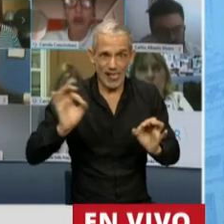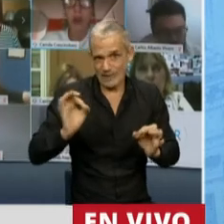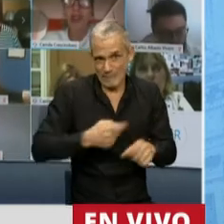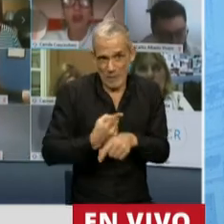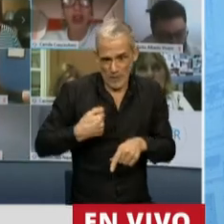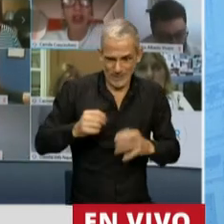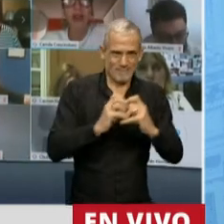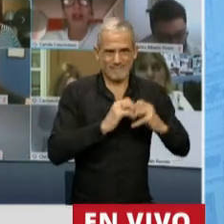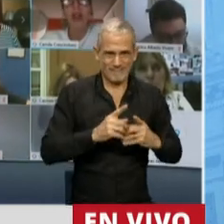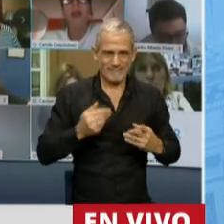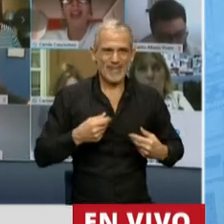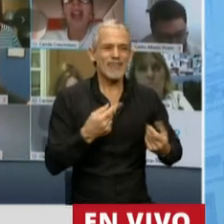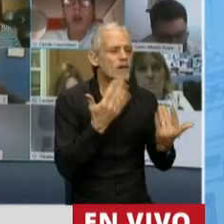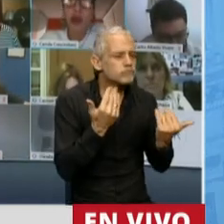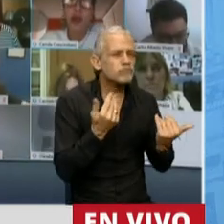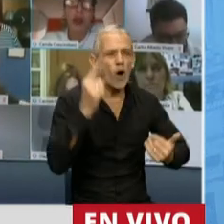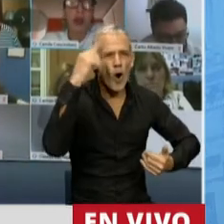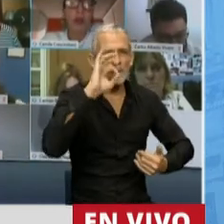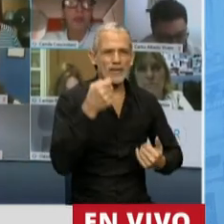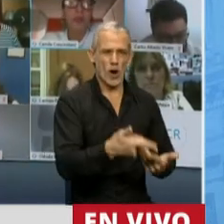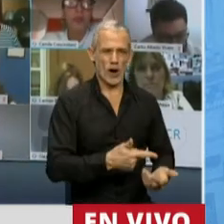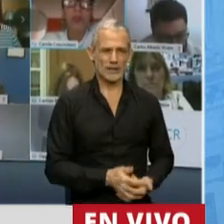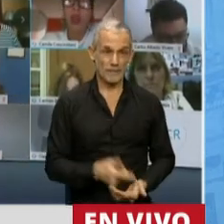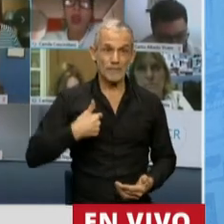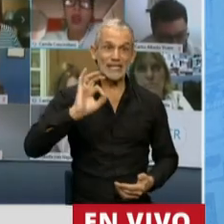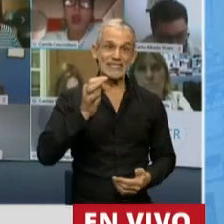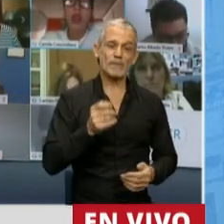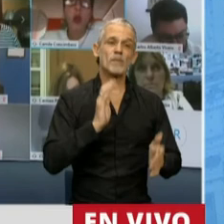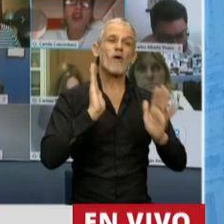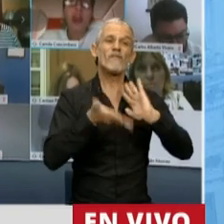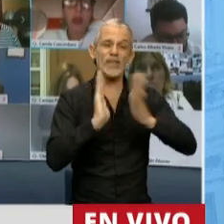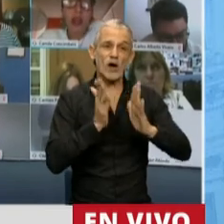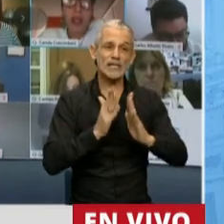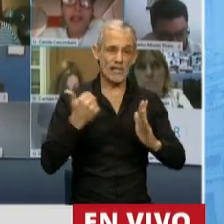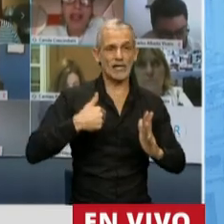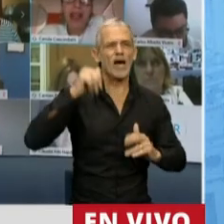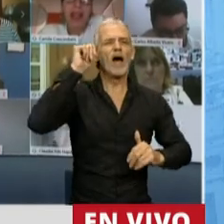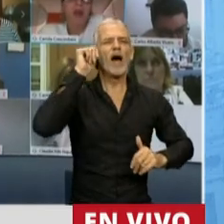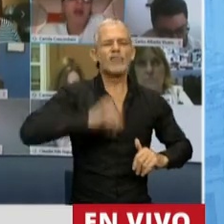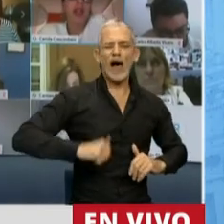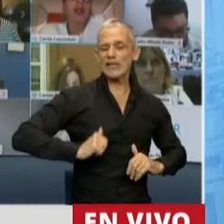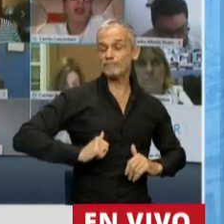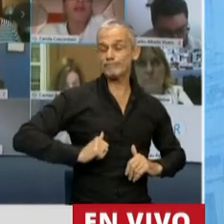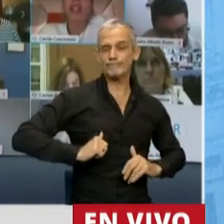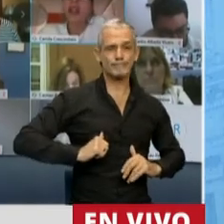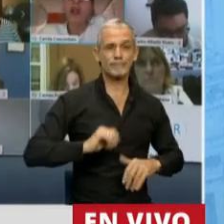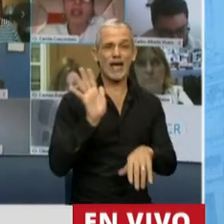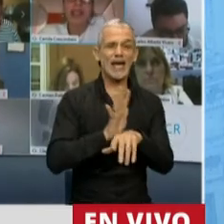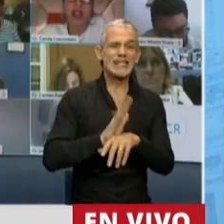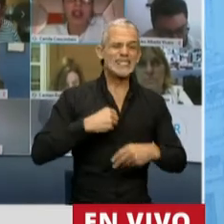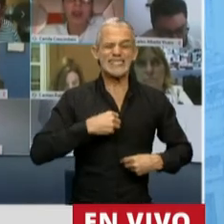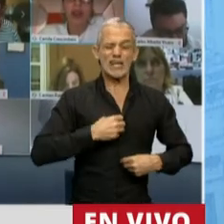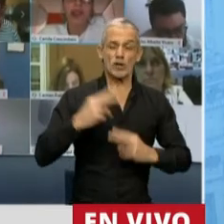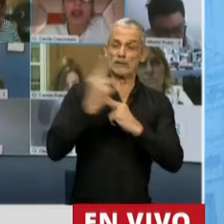y para darles voz sobre todo. Como sabemos, la violencia genera un daño infinito y una sensación de desprotección que es